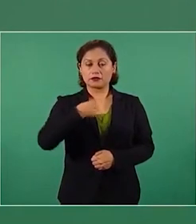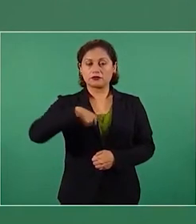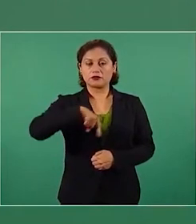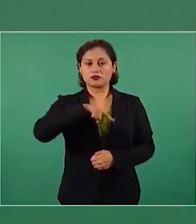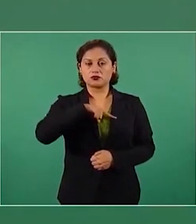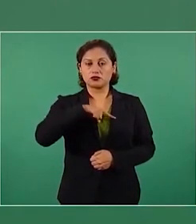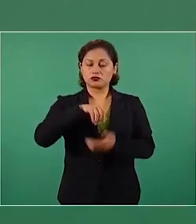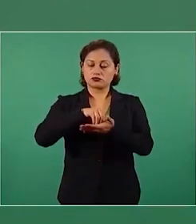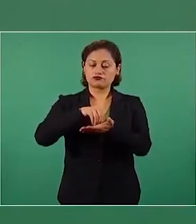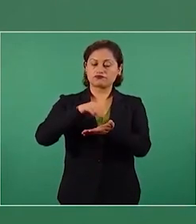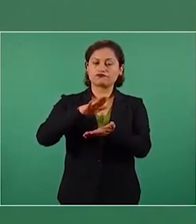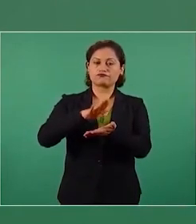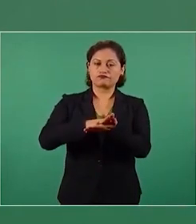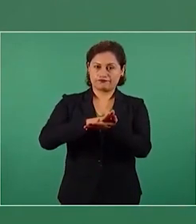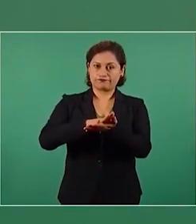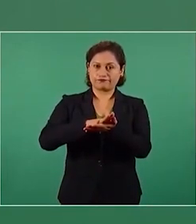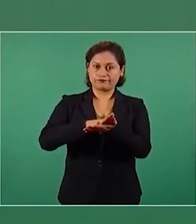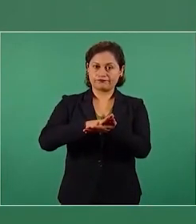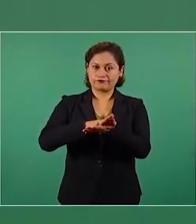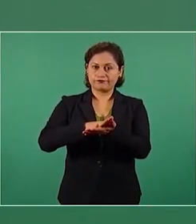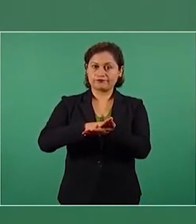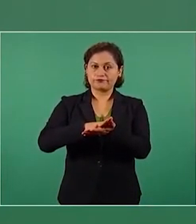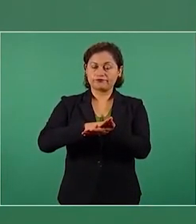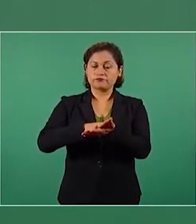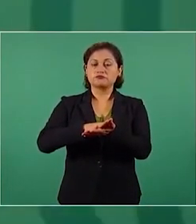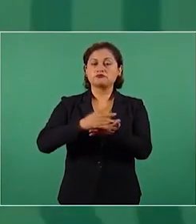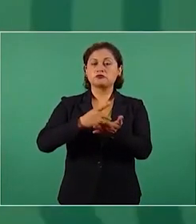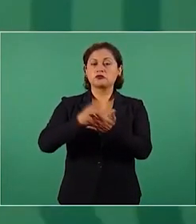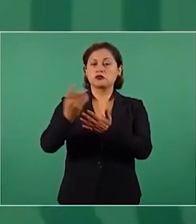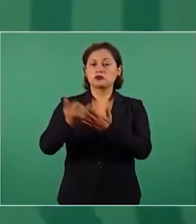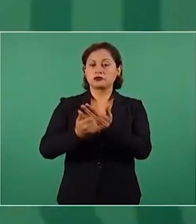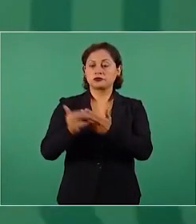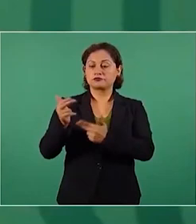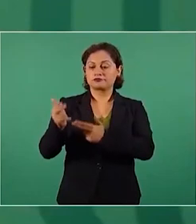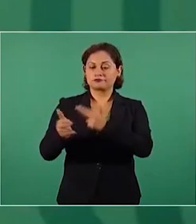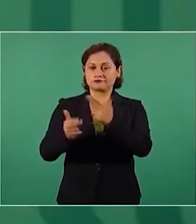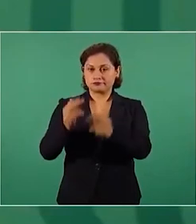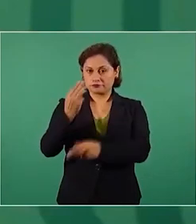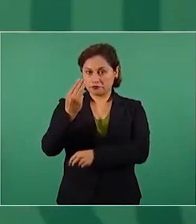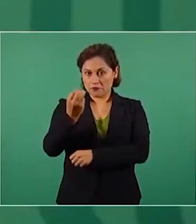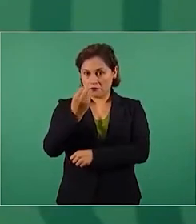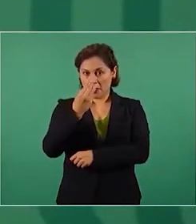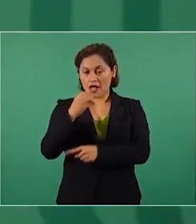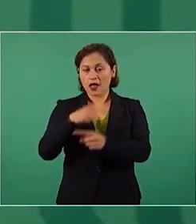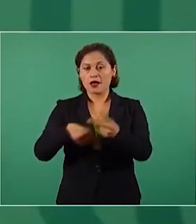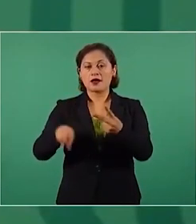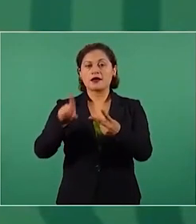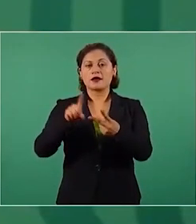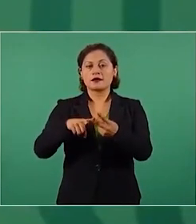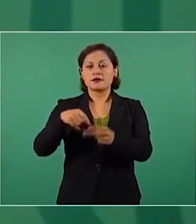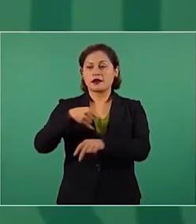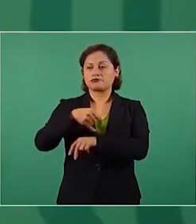para el Tren Maya, para el Istmo,